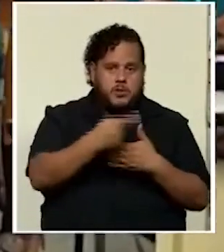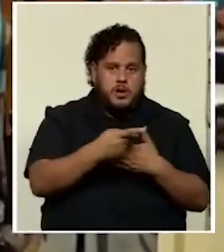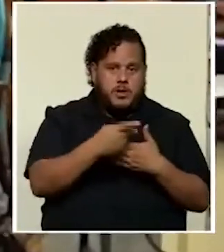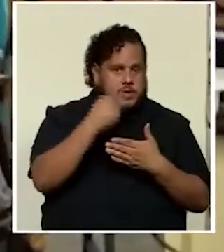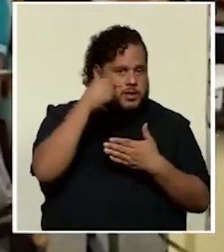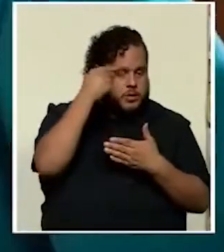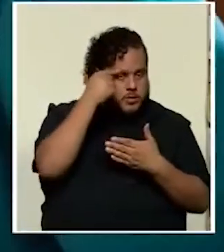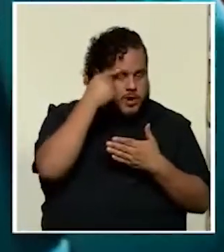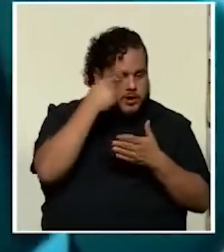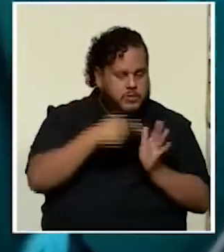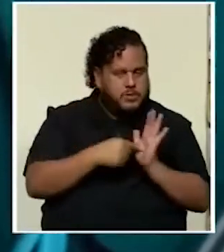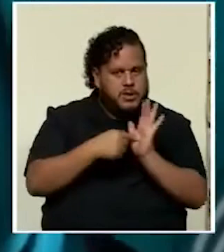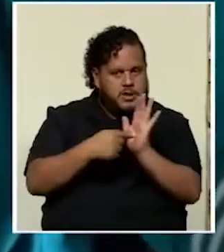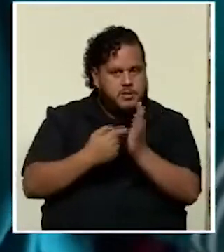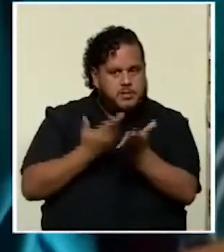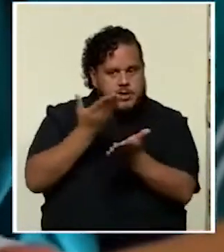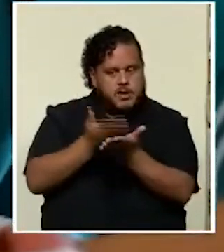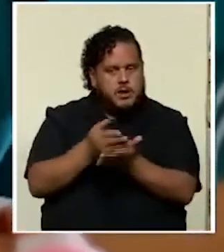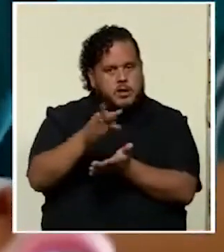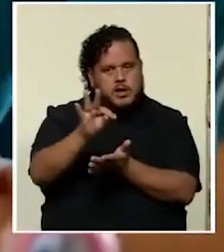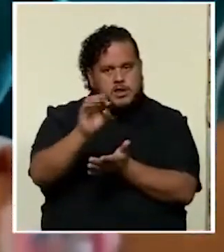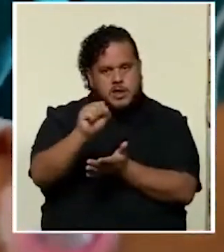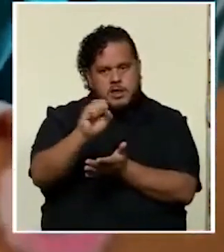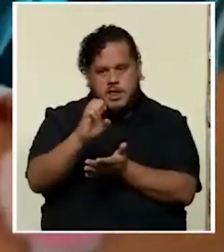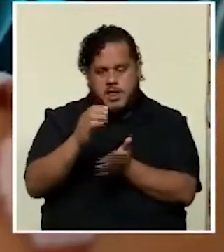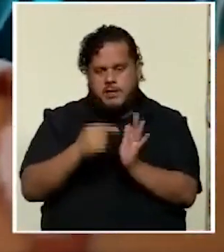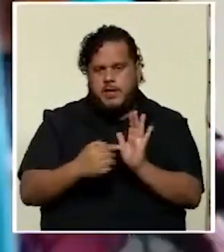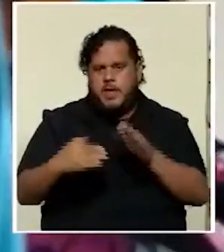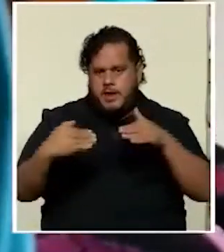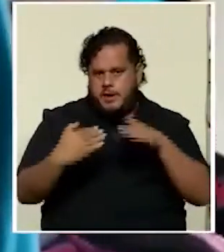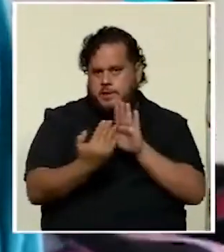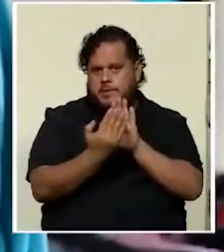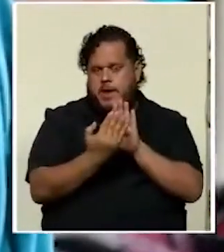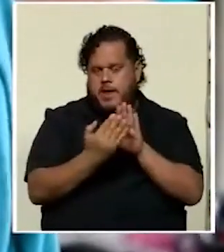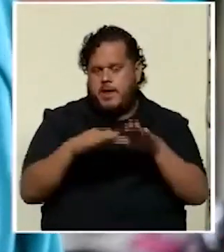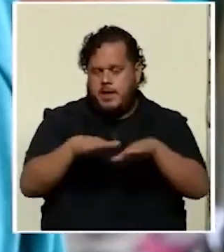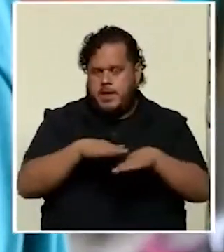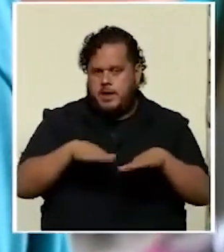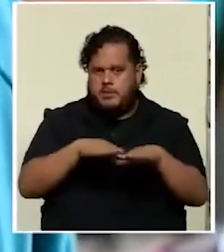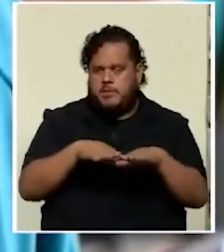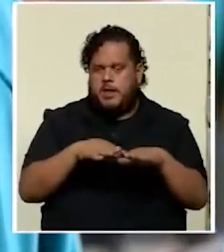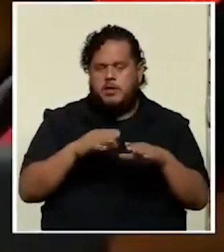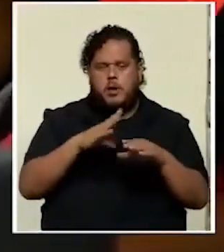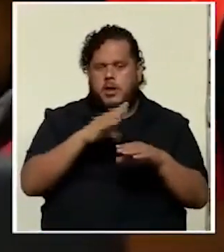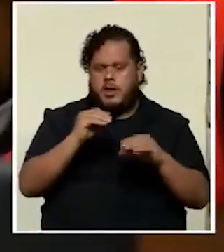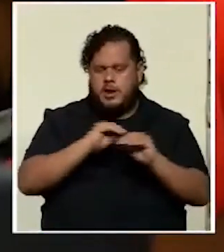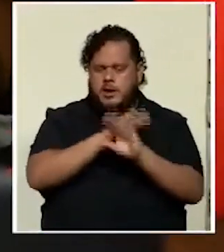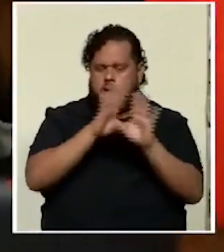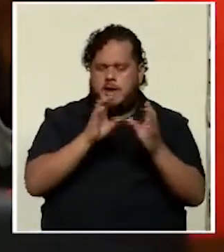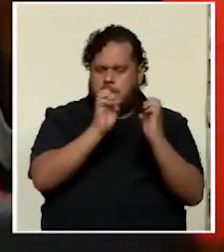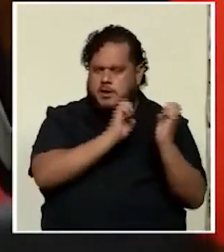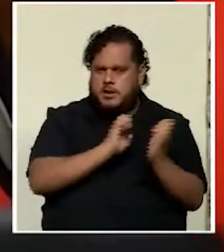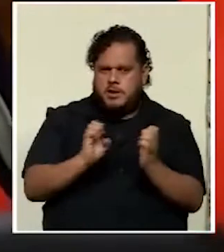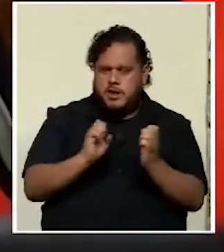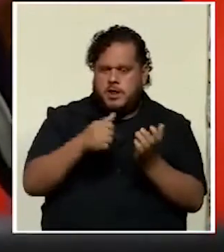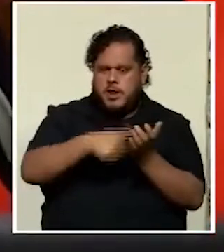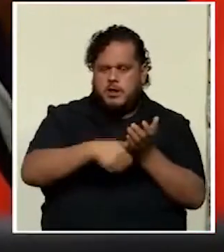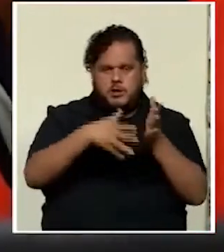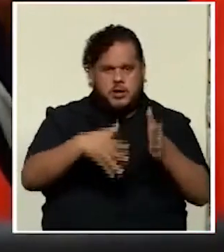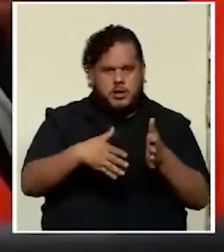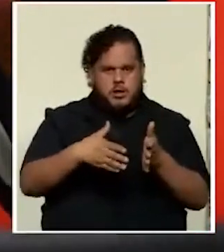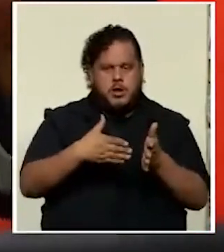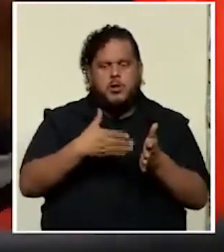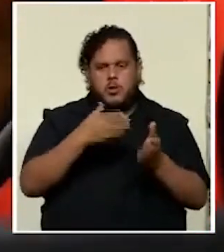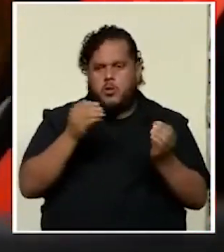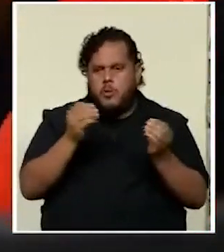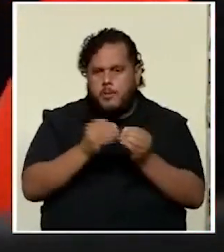al tribunal supremo de elecciones reflejan el espacio y la claridad de estrategias que los candidatos con mayores posibilidades